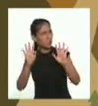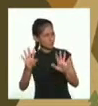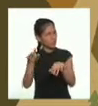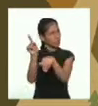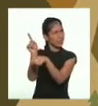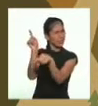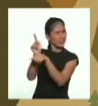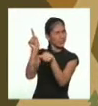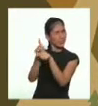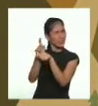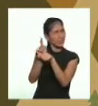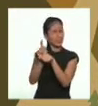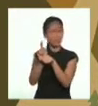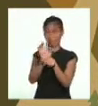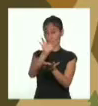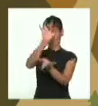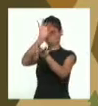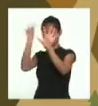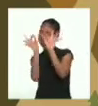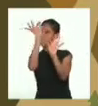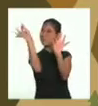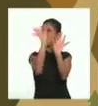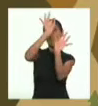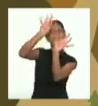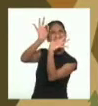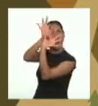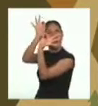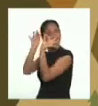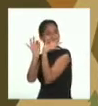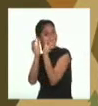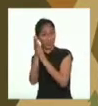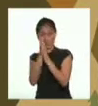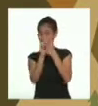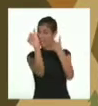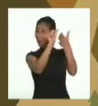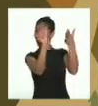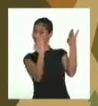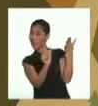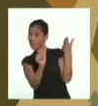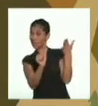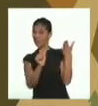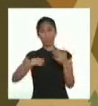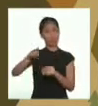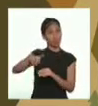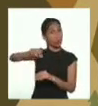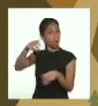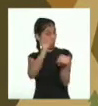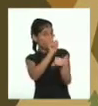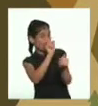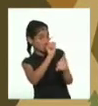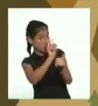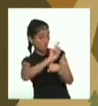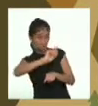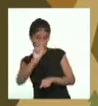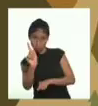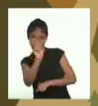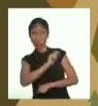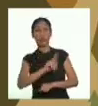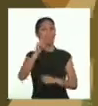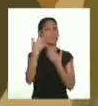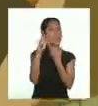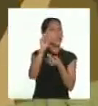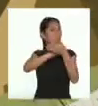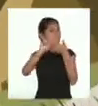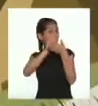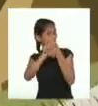Te enseñaré el arte mágico de hilar y tejer. Arte que a nadie debes dar a conocer antes de